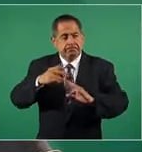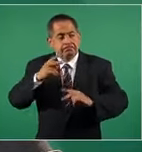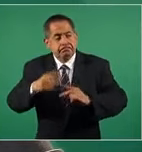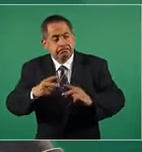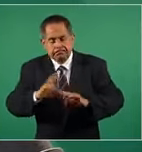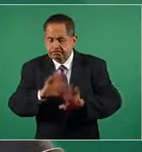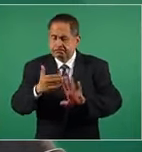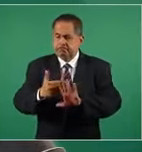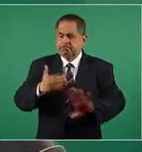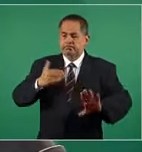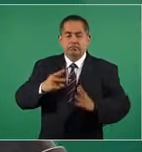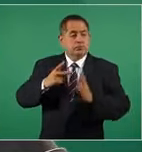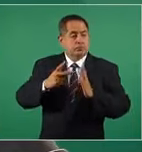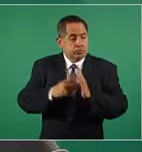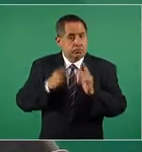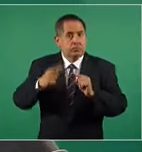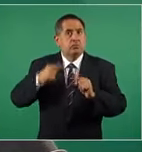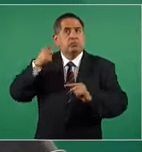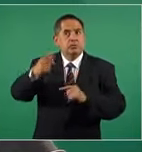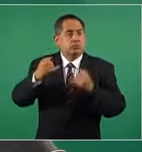que no haya repetición.